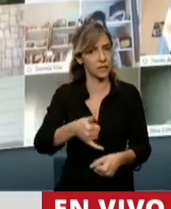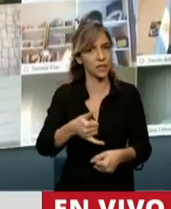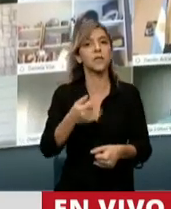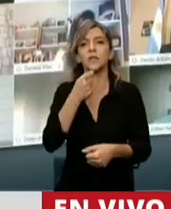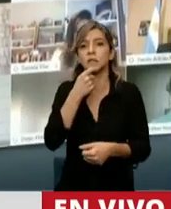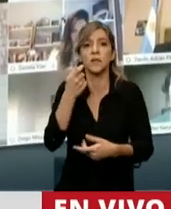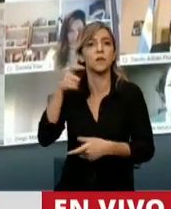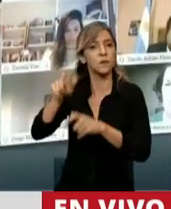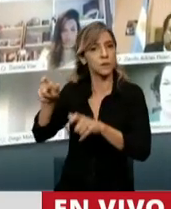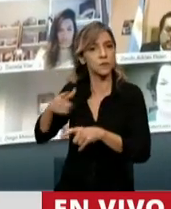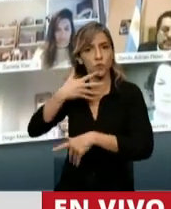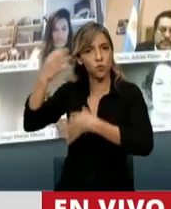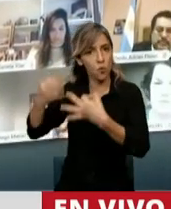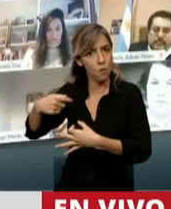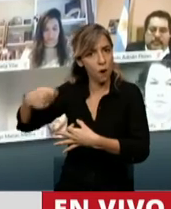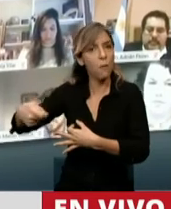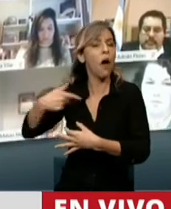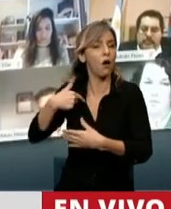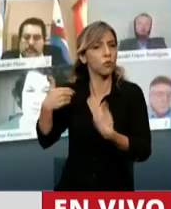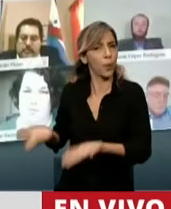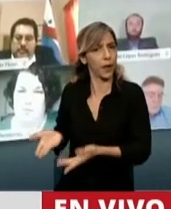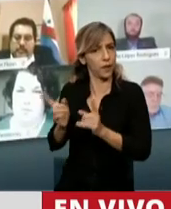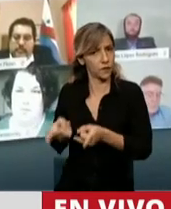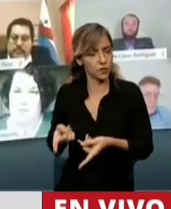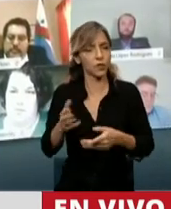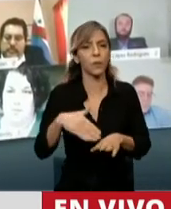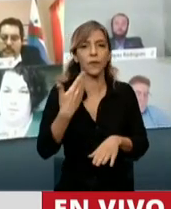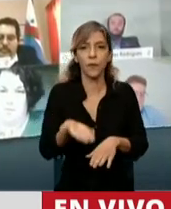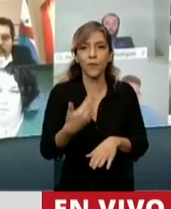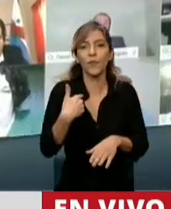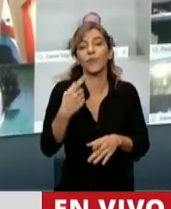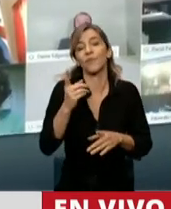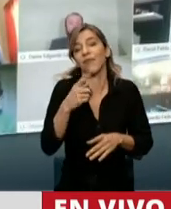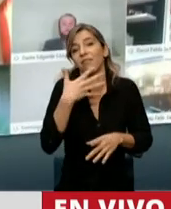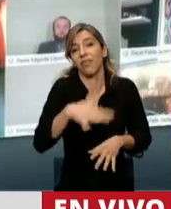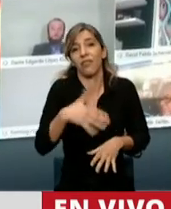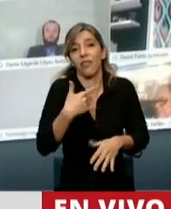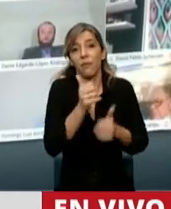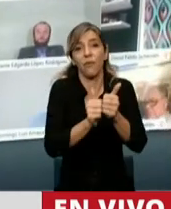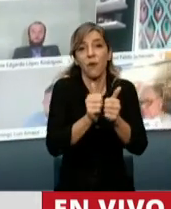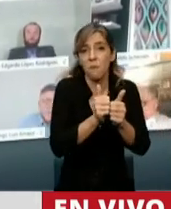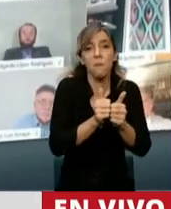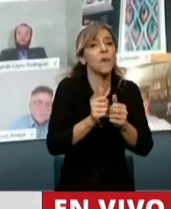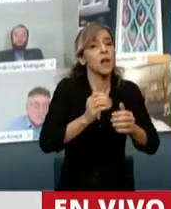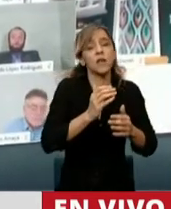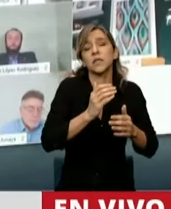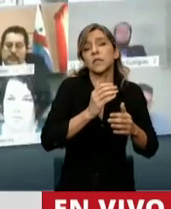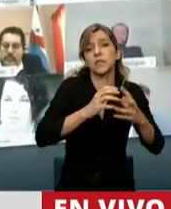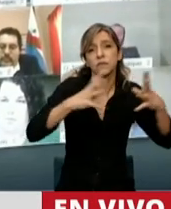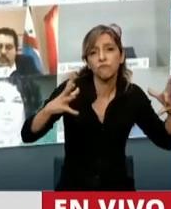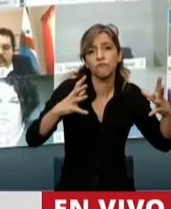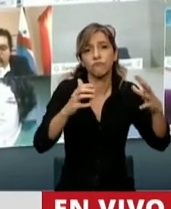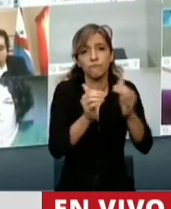se incorporaron las organizaciones intermedias en el acceso, porque la magnitud es para grandes, para chicos, monotributistas, grandes